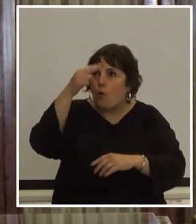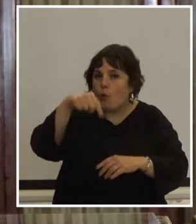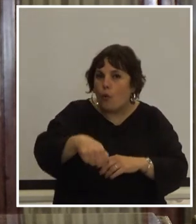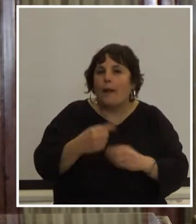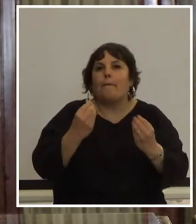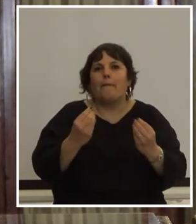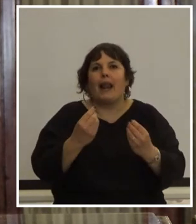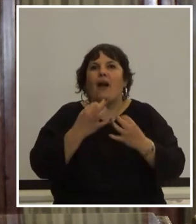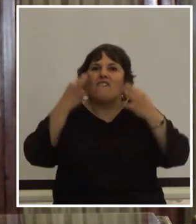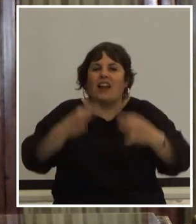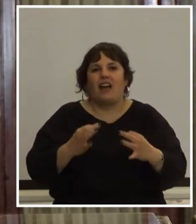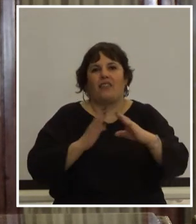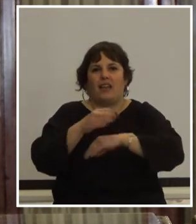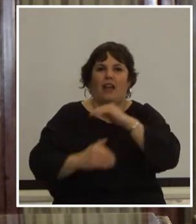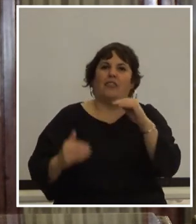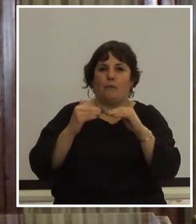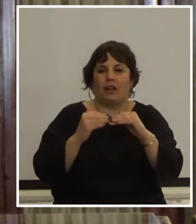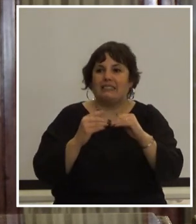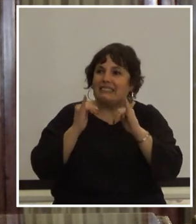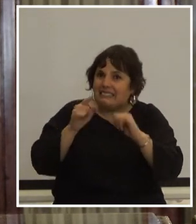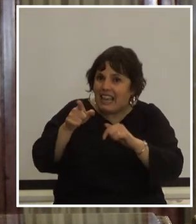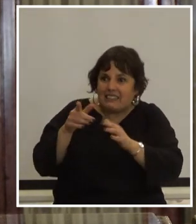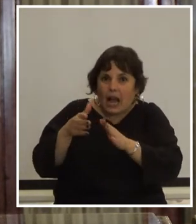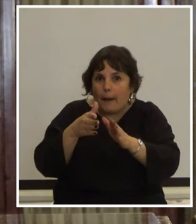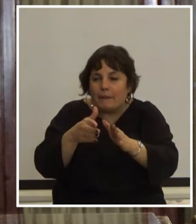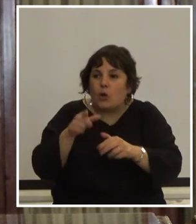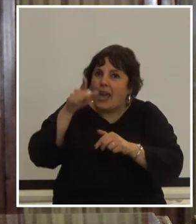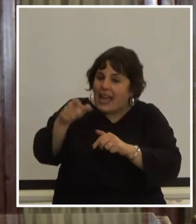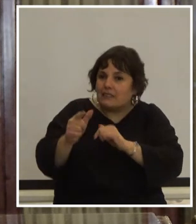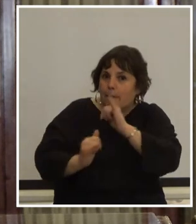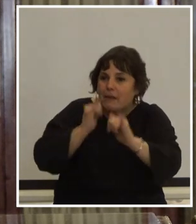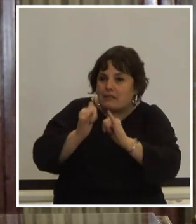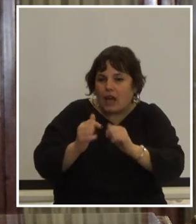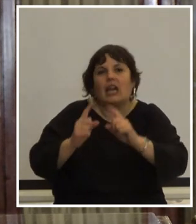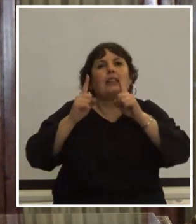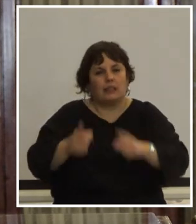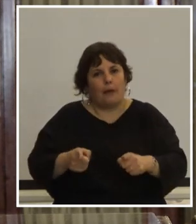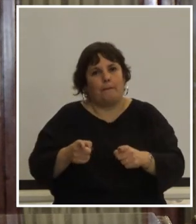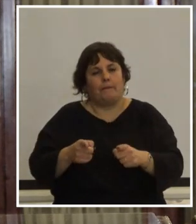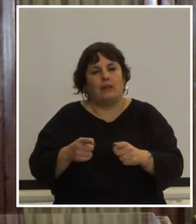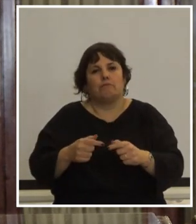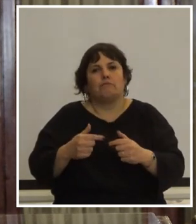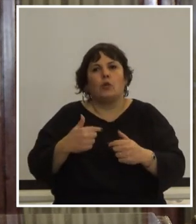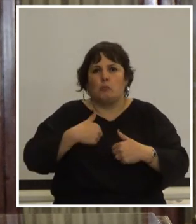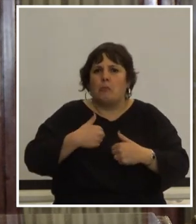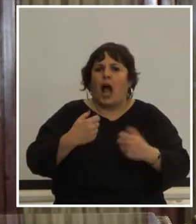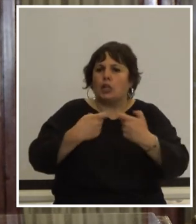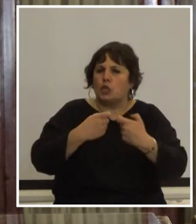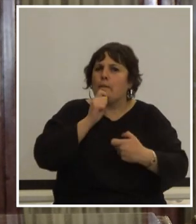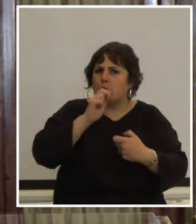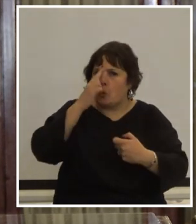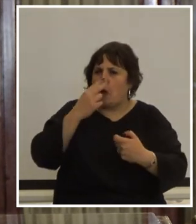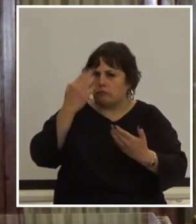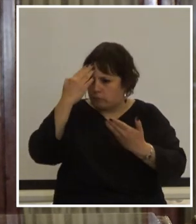para que tengamos verdadera democracia si ese es el camino si ese es el mensaje también es el nuestro y cuenten con la Asociación de la Prensa